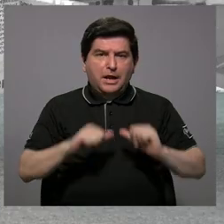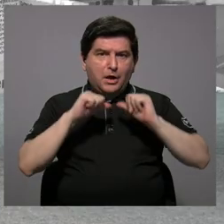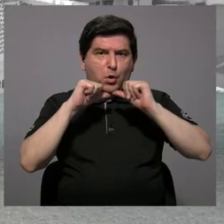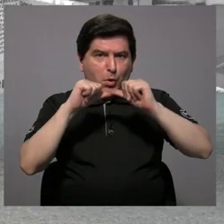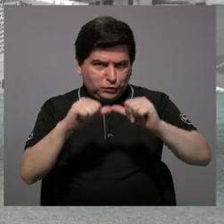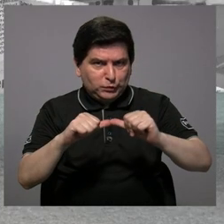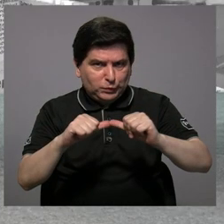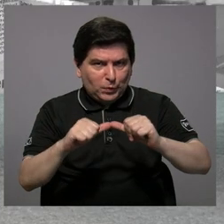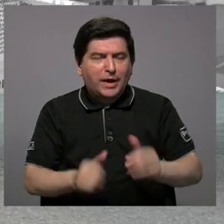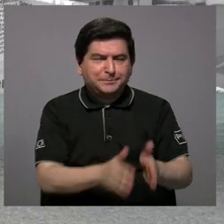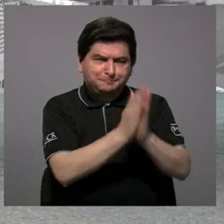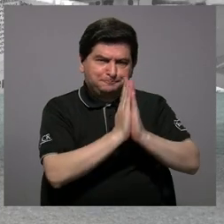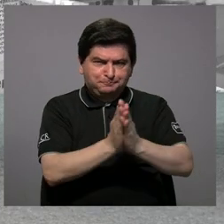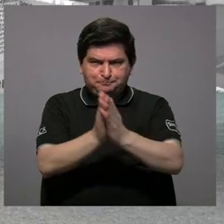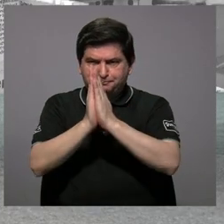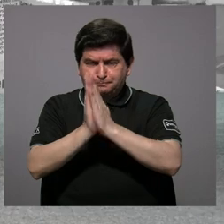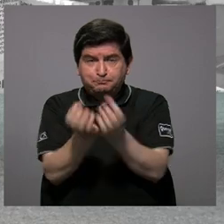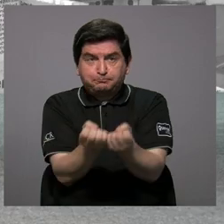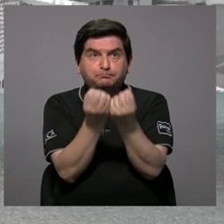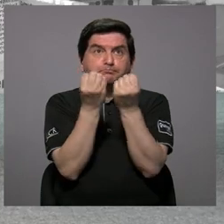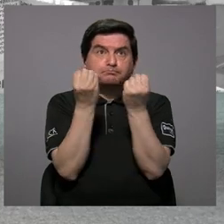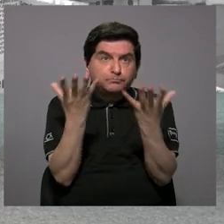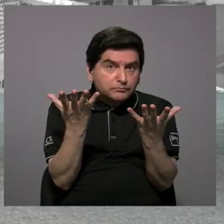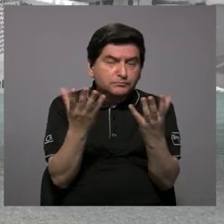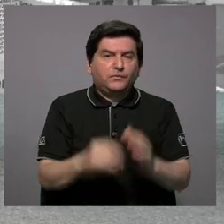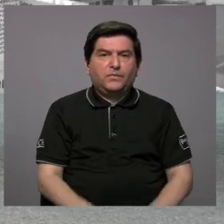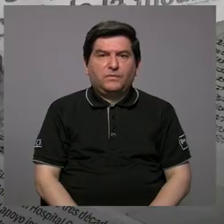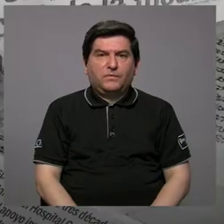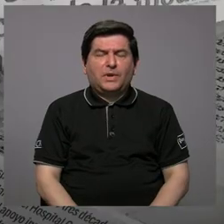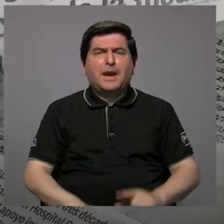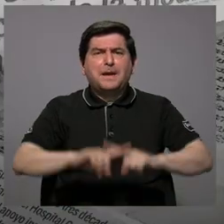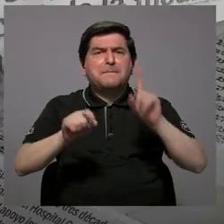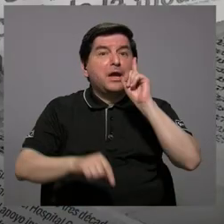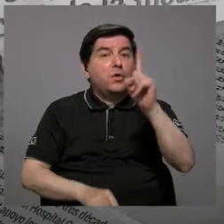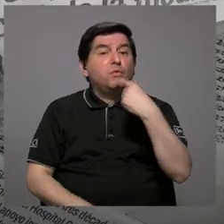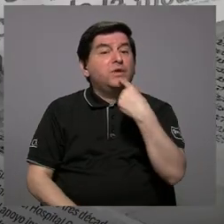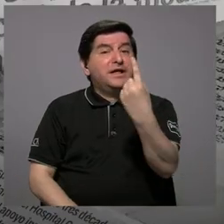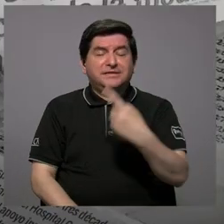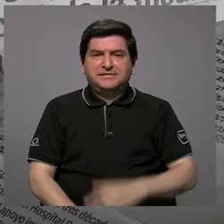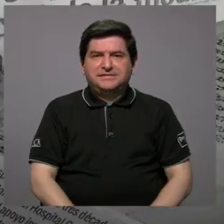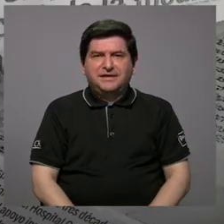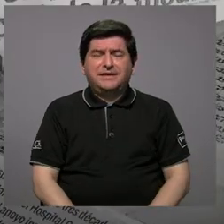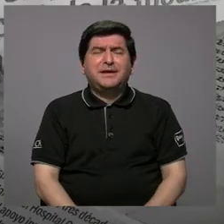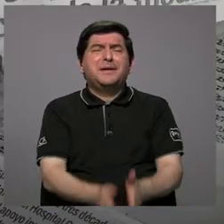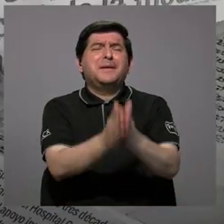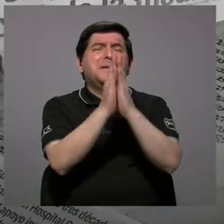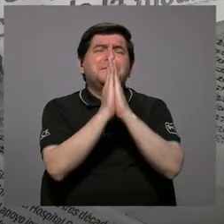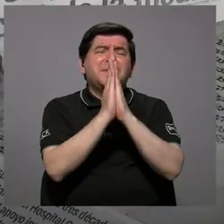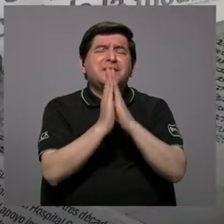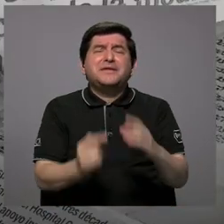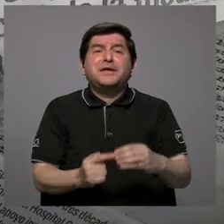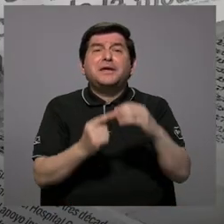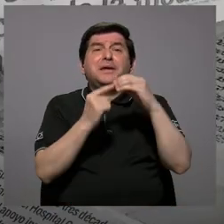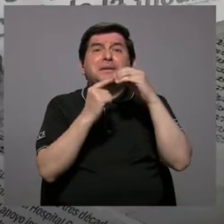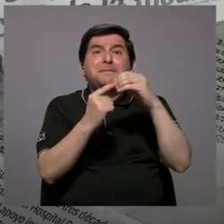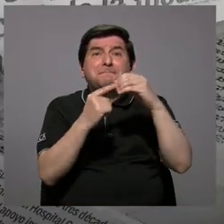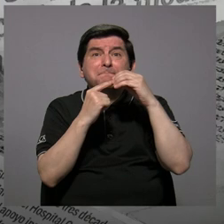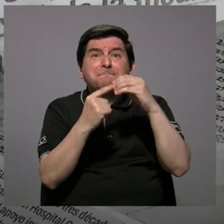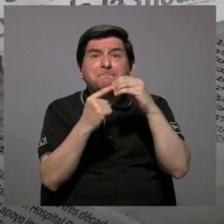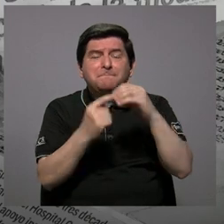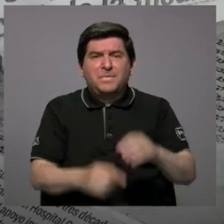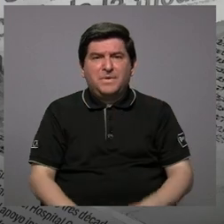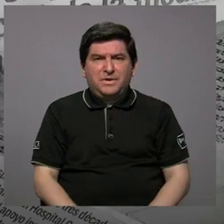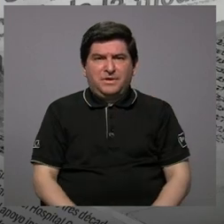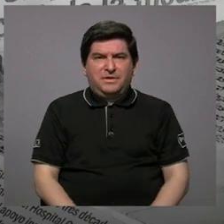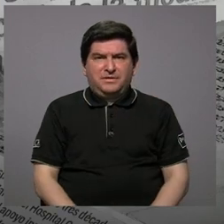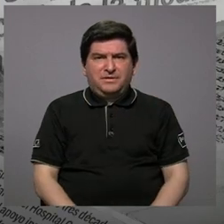peticiones que son bastante puntuales y ustedes pero hay una que dicen ustedes solicitar como prioritario inmediata